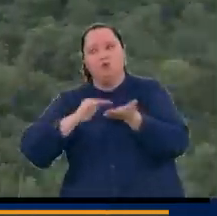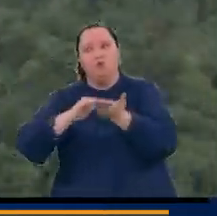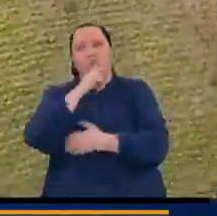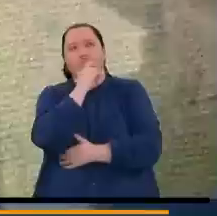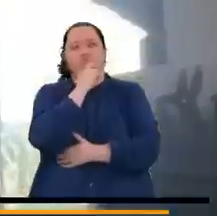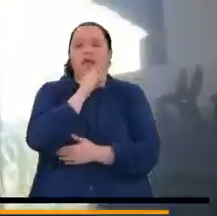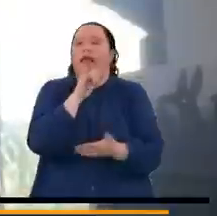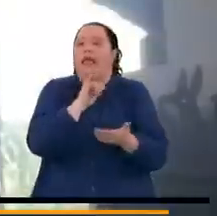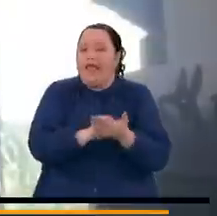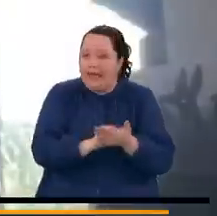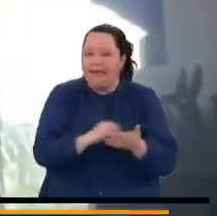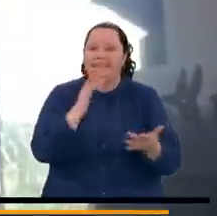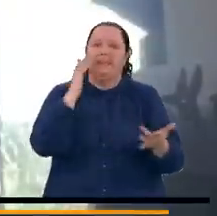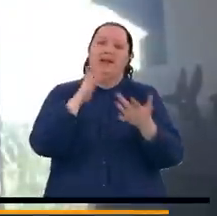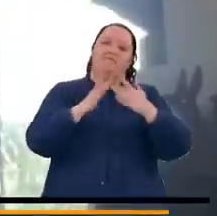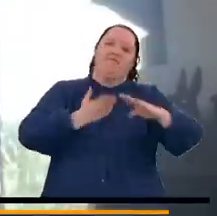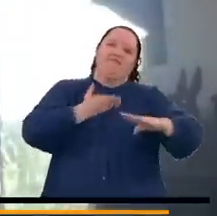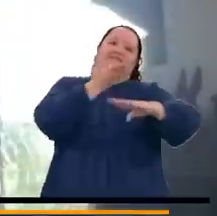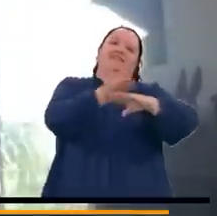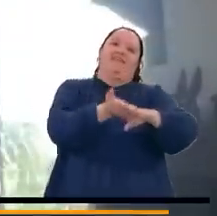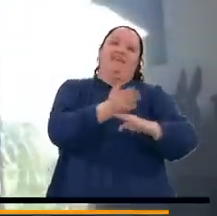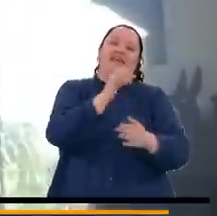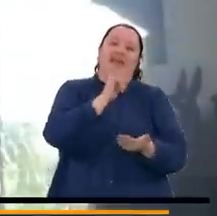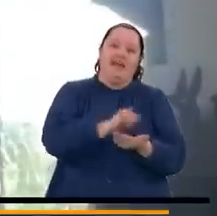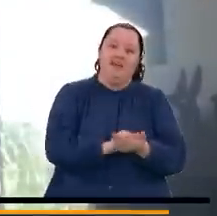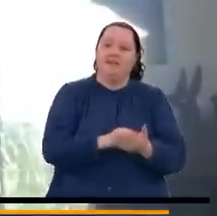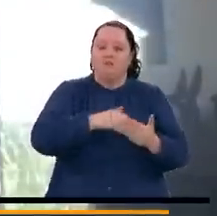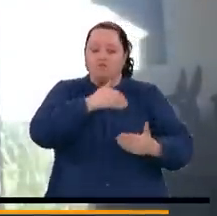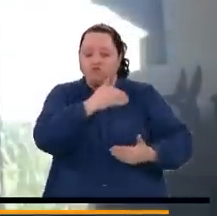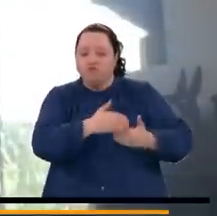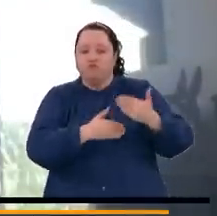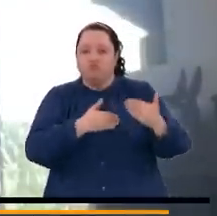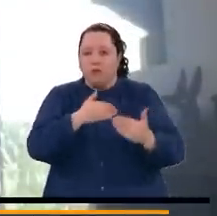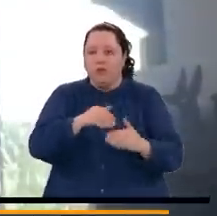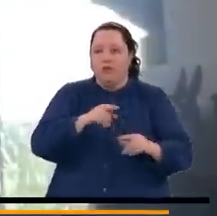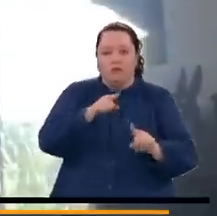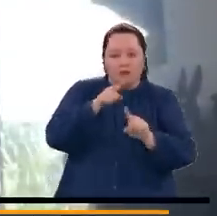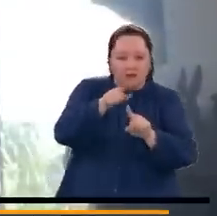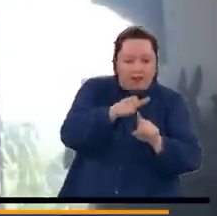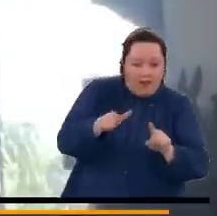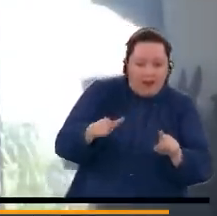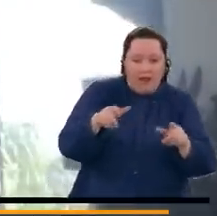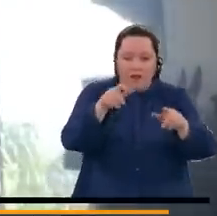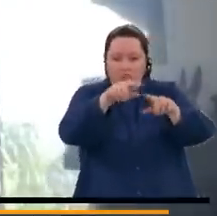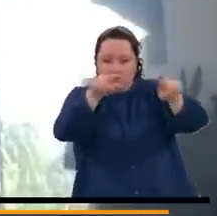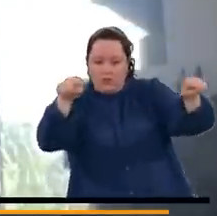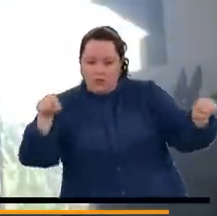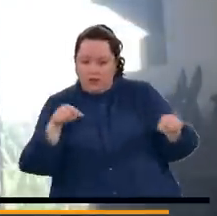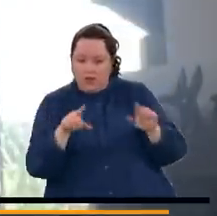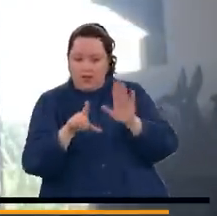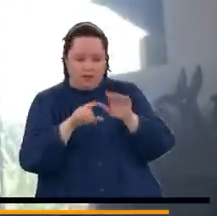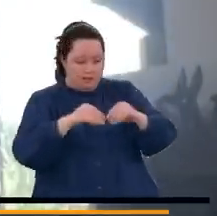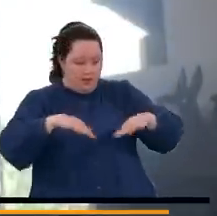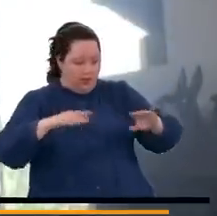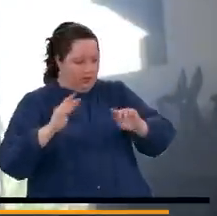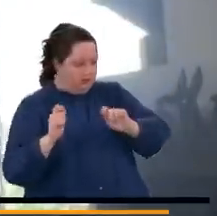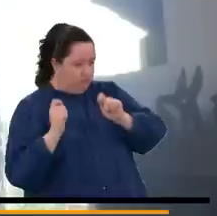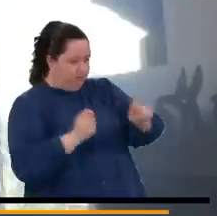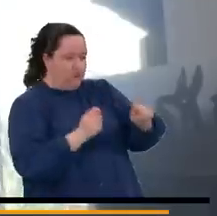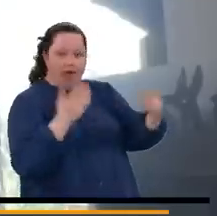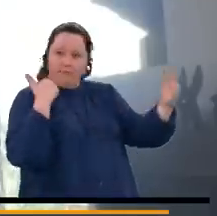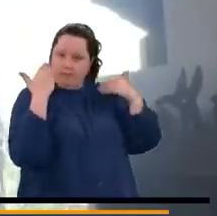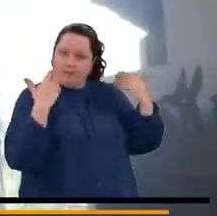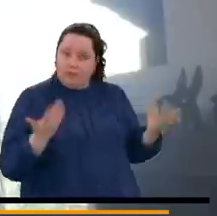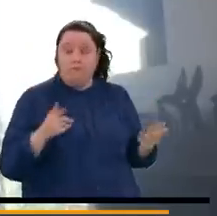Esa es precisamente la de ir hacia cultivos ilegales, titularle la tierra a los campesinos. Una cosa es